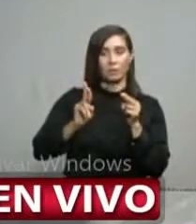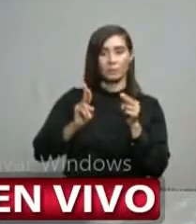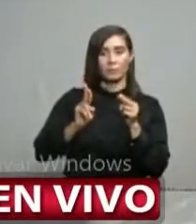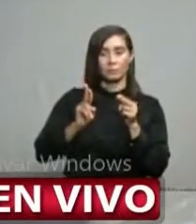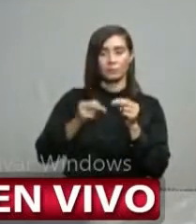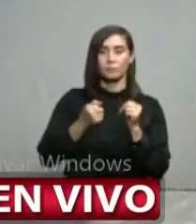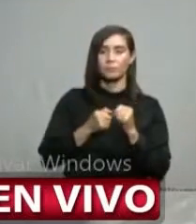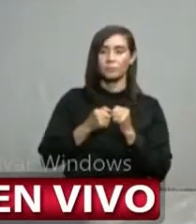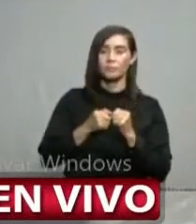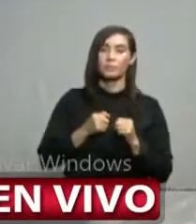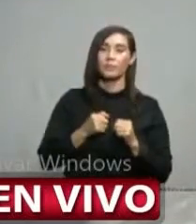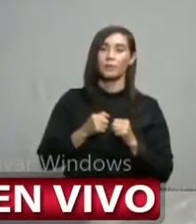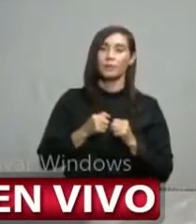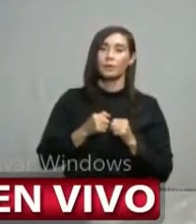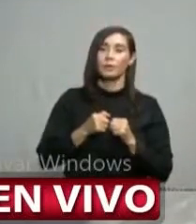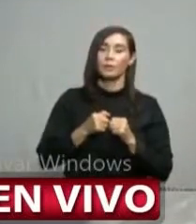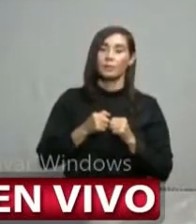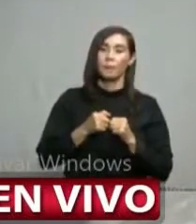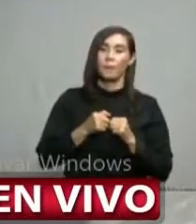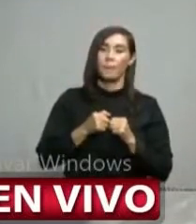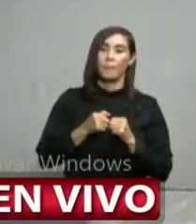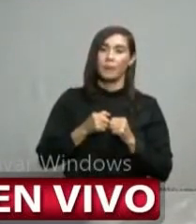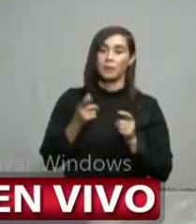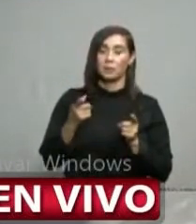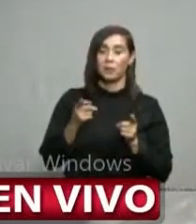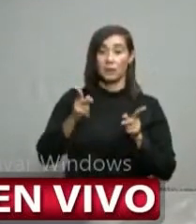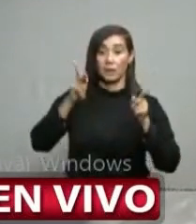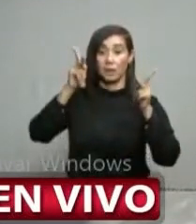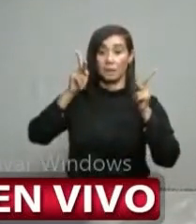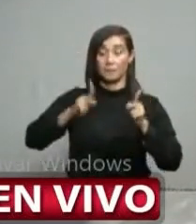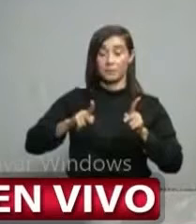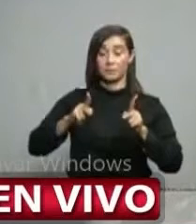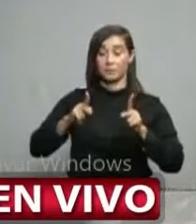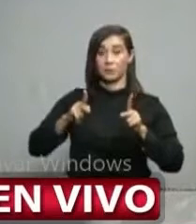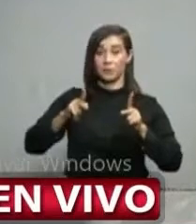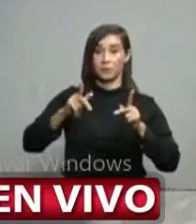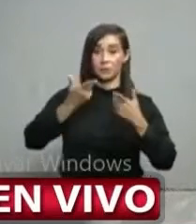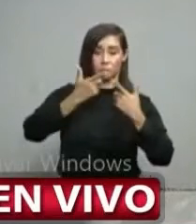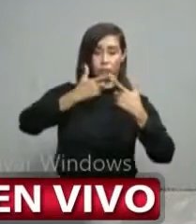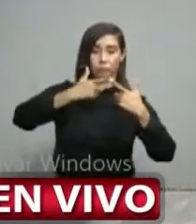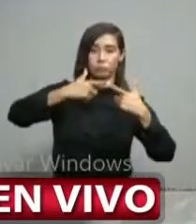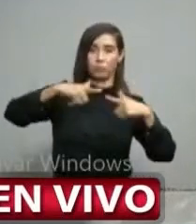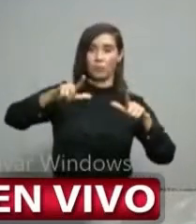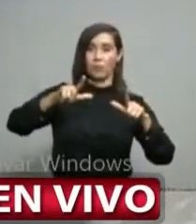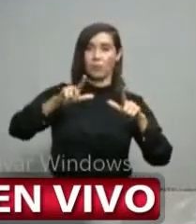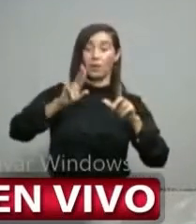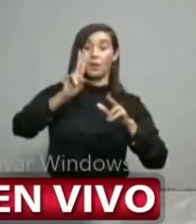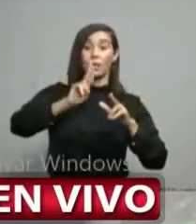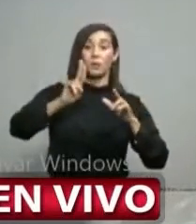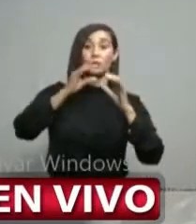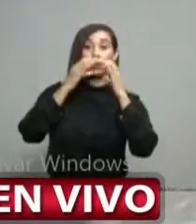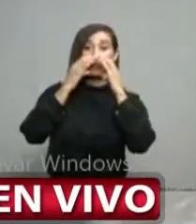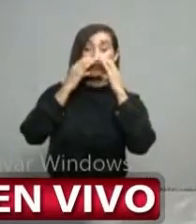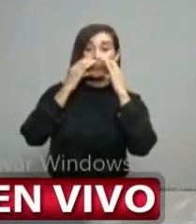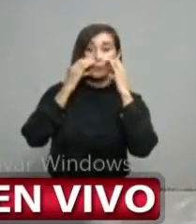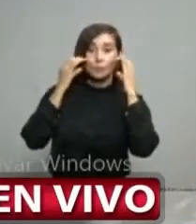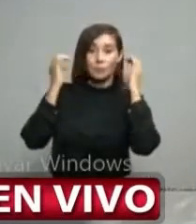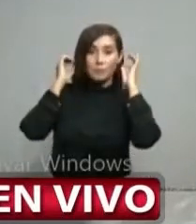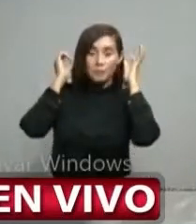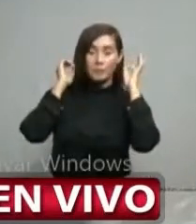está diciendo. El hecho de que la gente esté tomando la previsión de el uso de la mascarilla